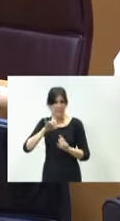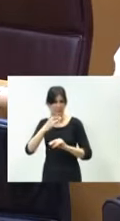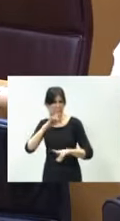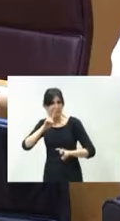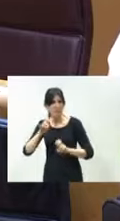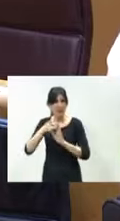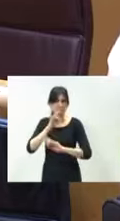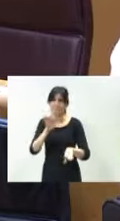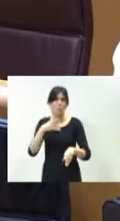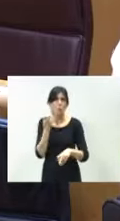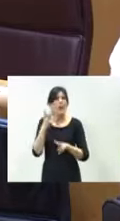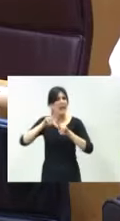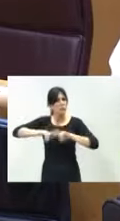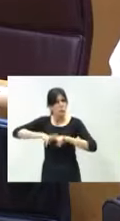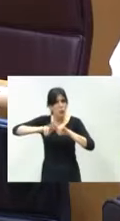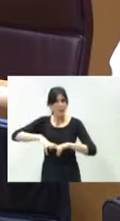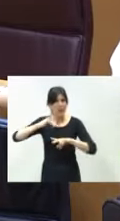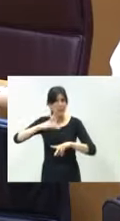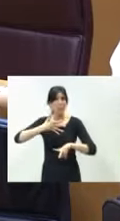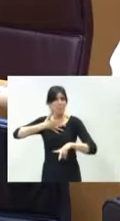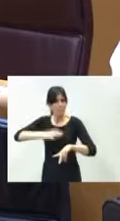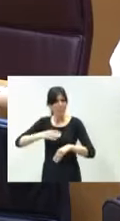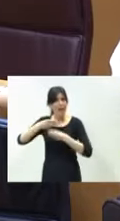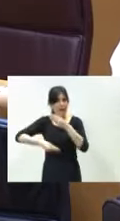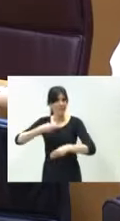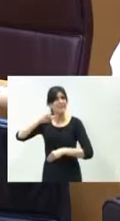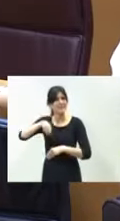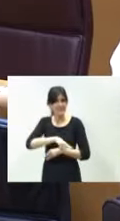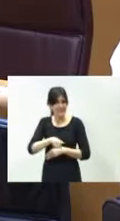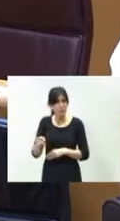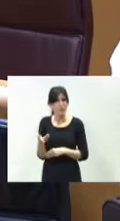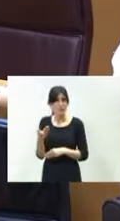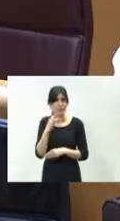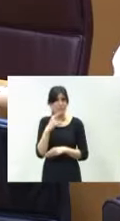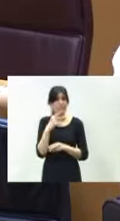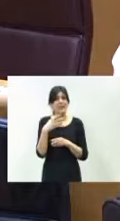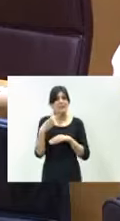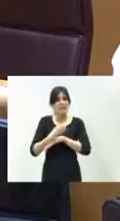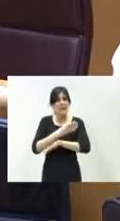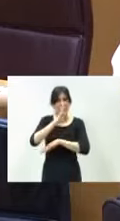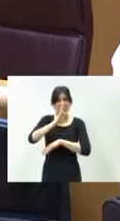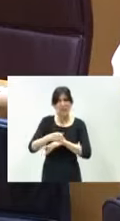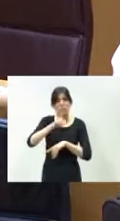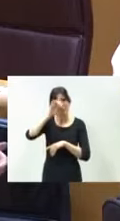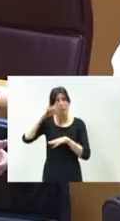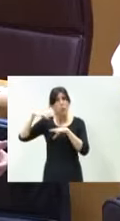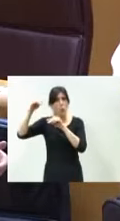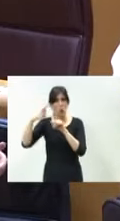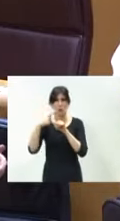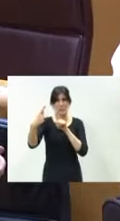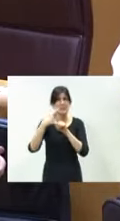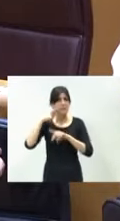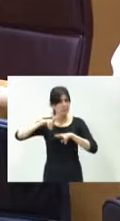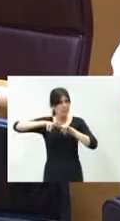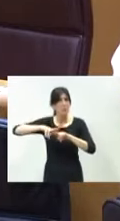estudio de viabilidad para ver si somos capaces de poner en servicio ese tren directo Madrid-Burgos. Pero no engañemos a la